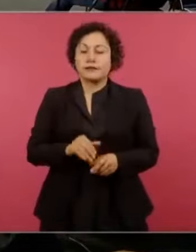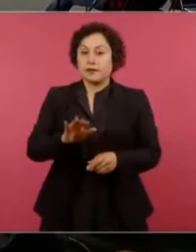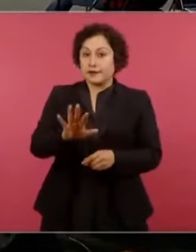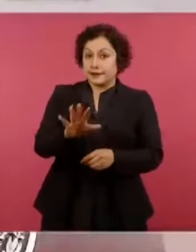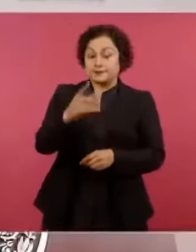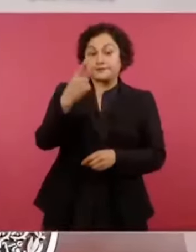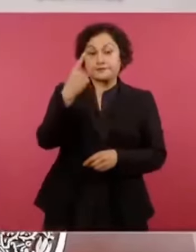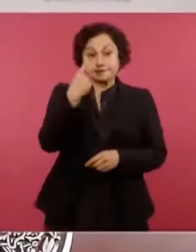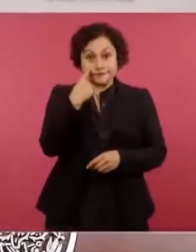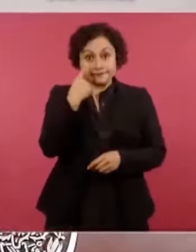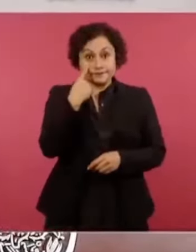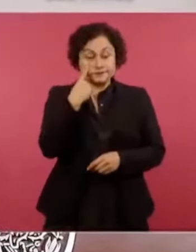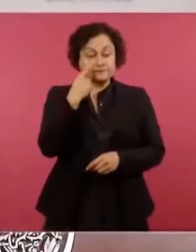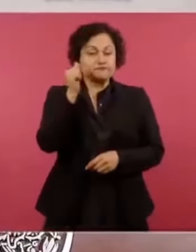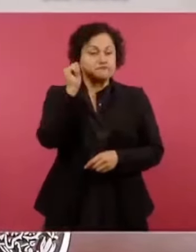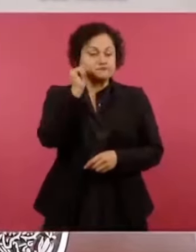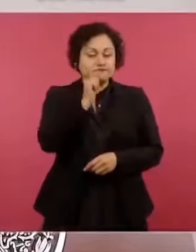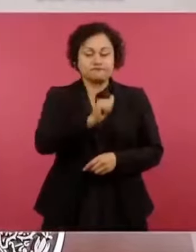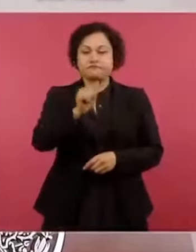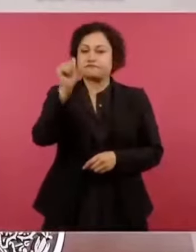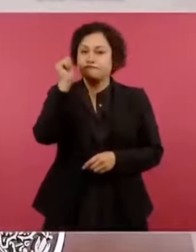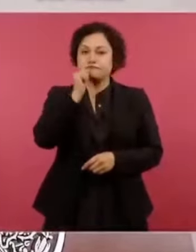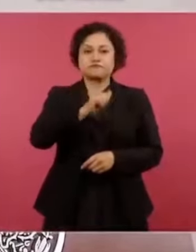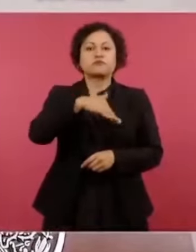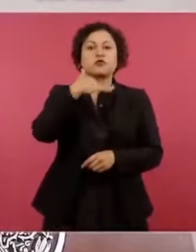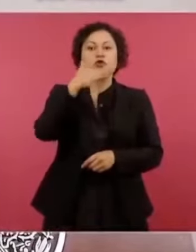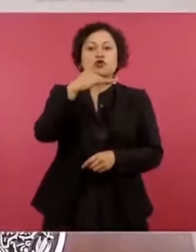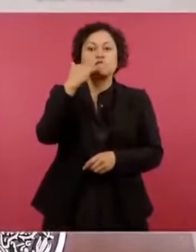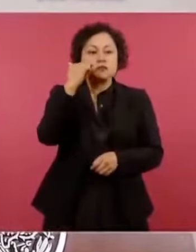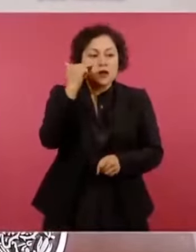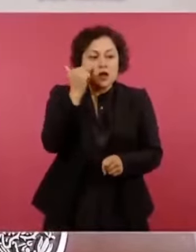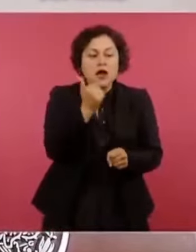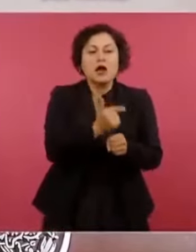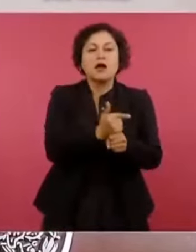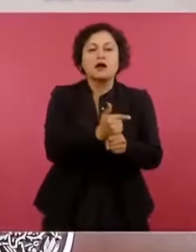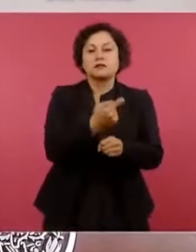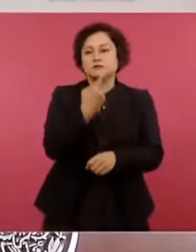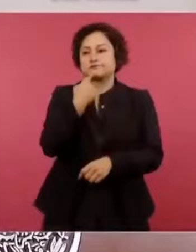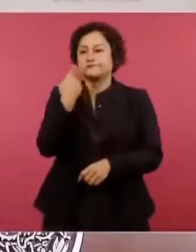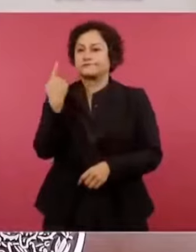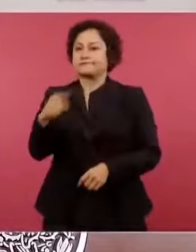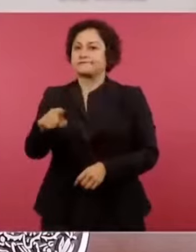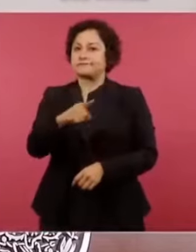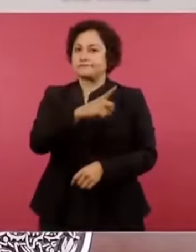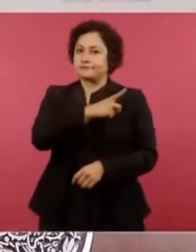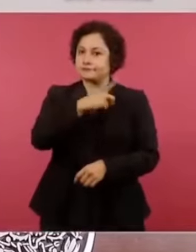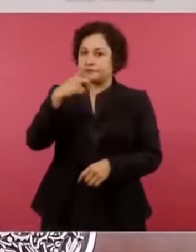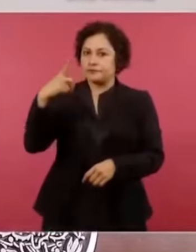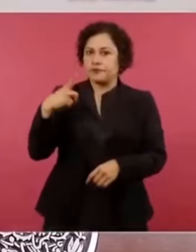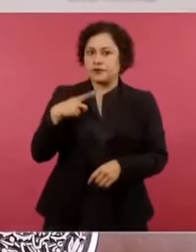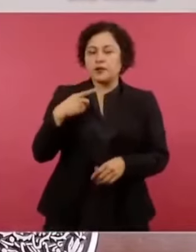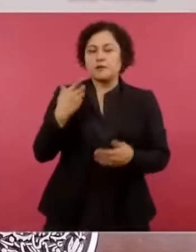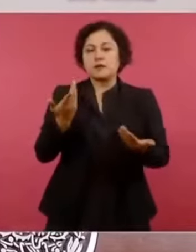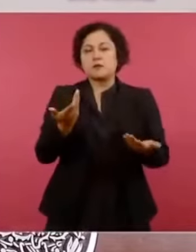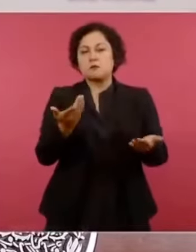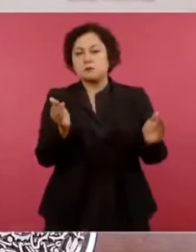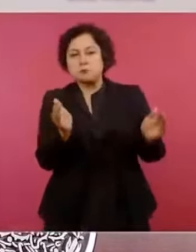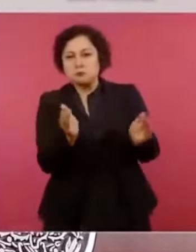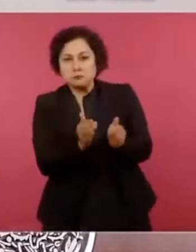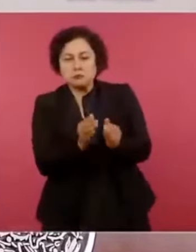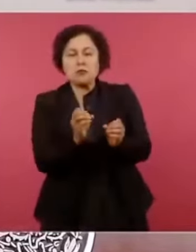hay que denunciar, sean grandes o sean pequeños.